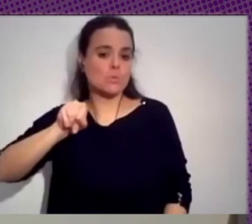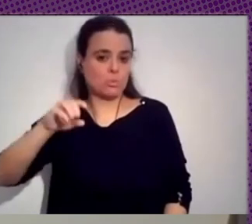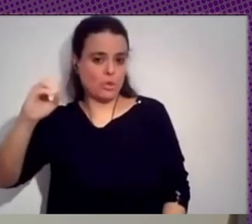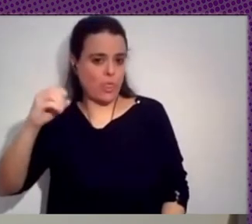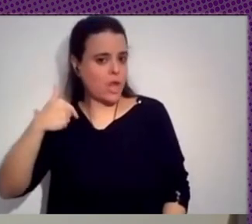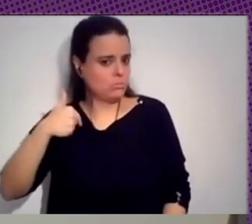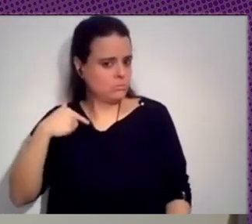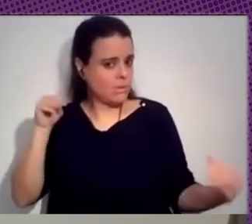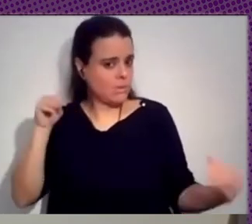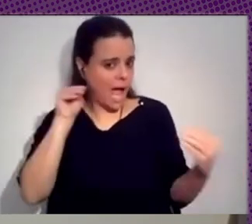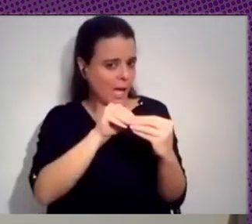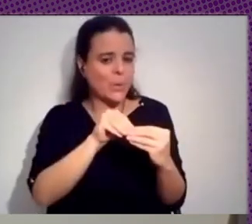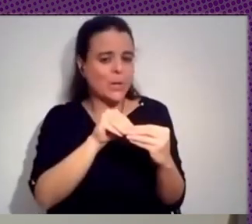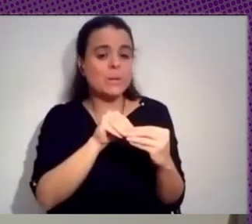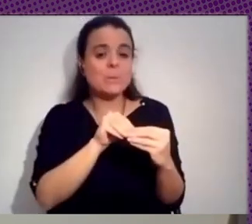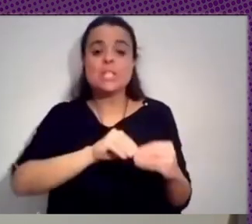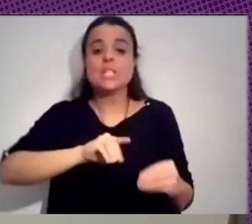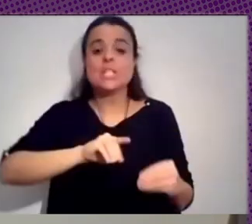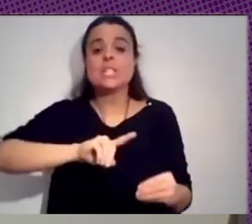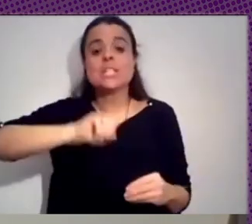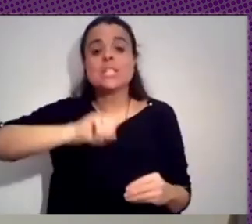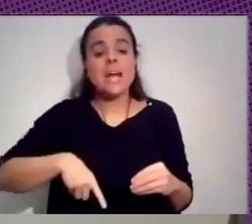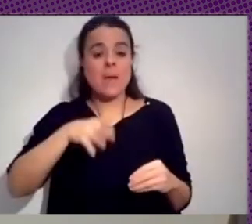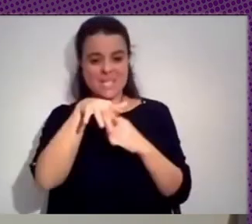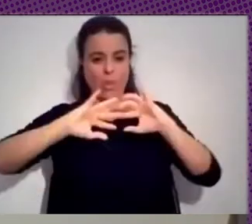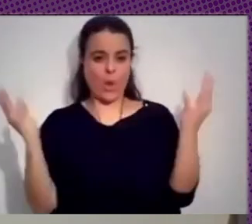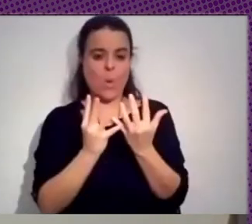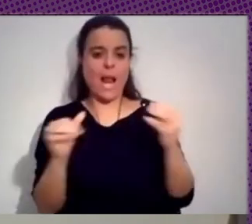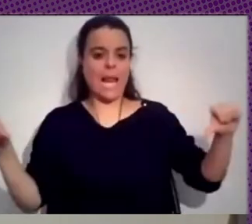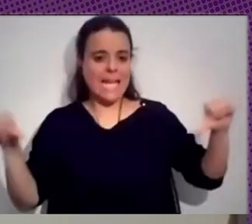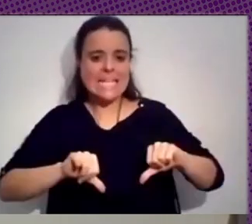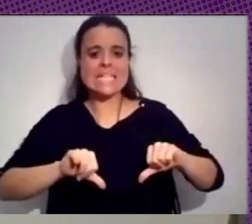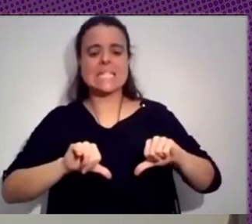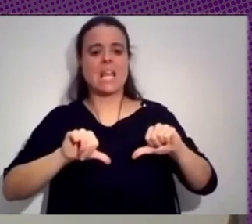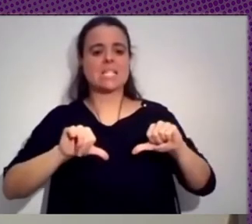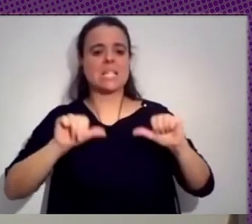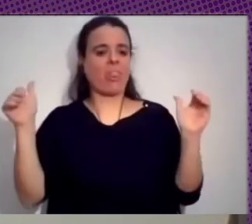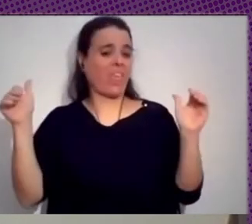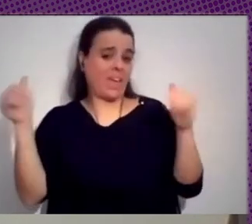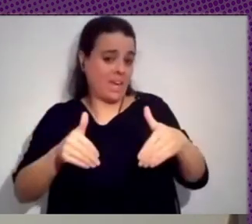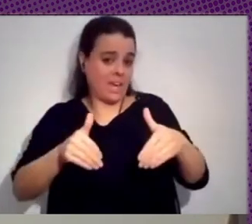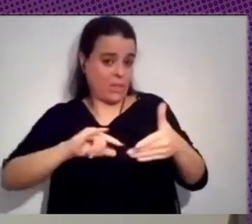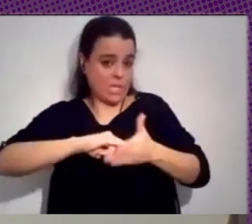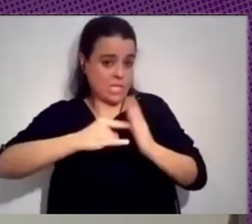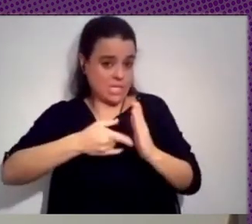al estar en una situación global de crisis y de generación del sistema en general y la ascenso a la derecha,